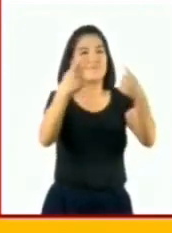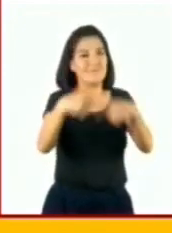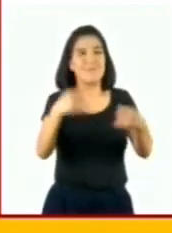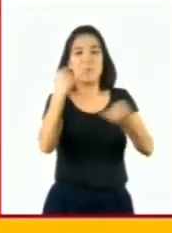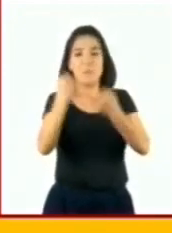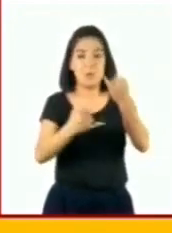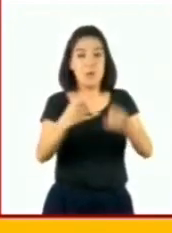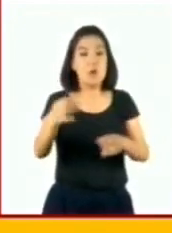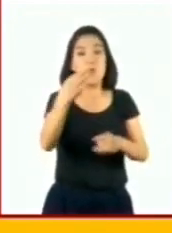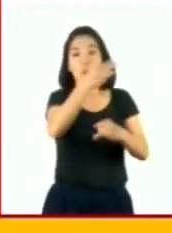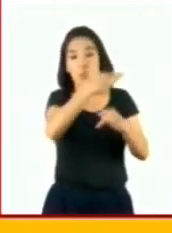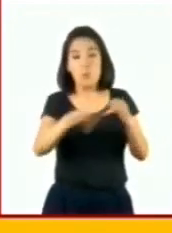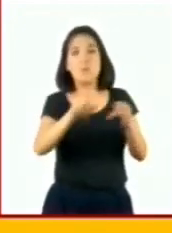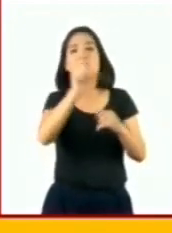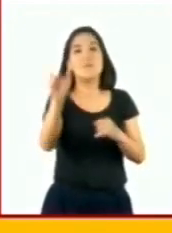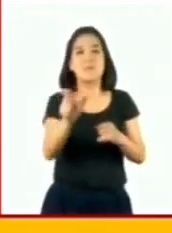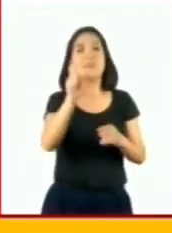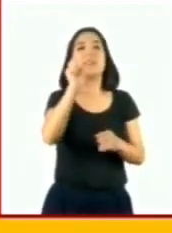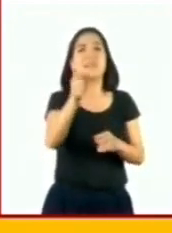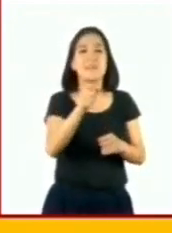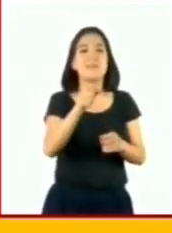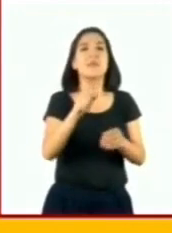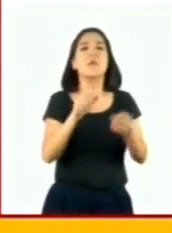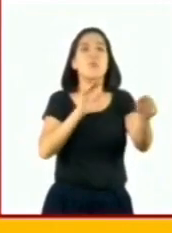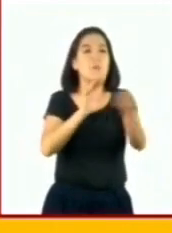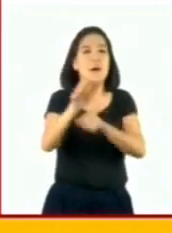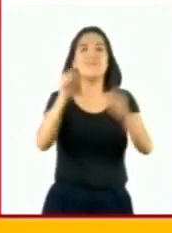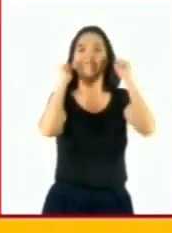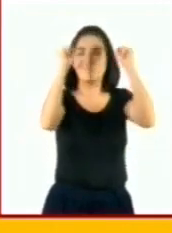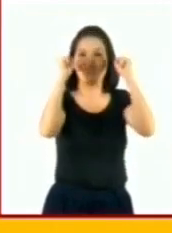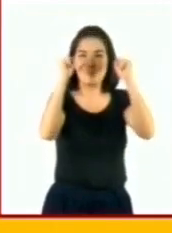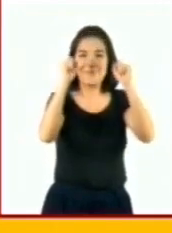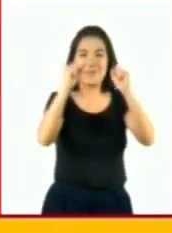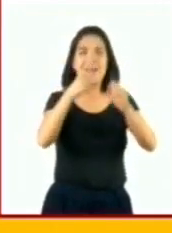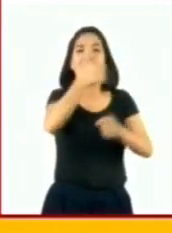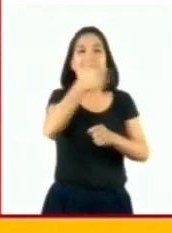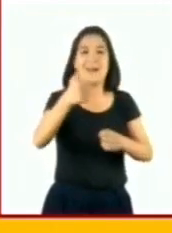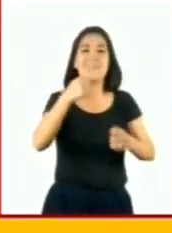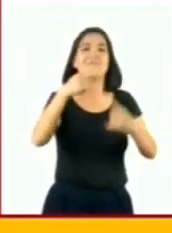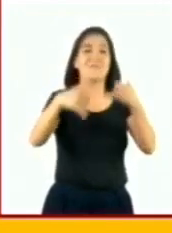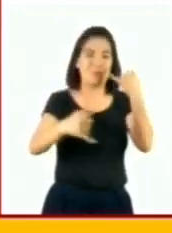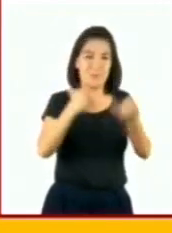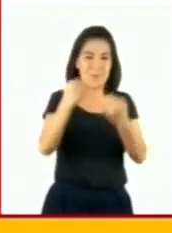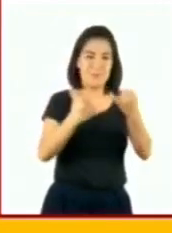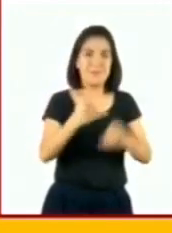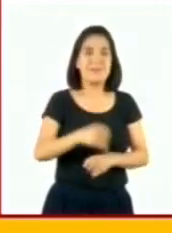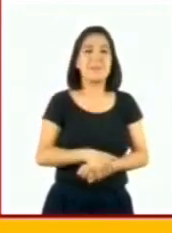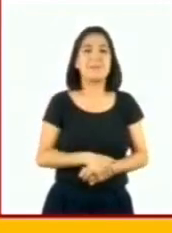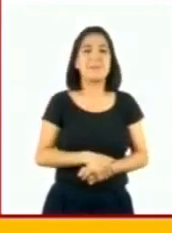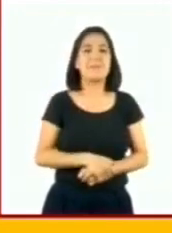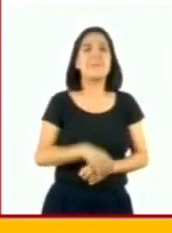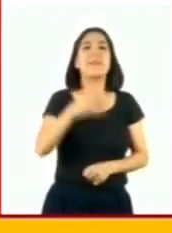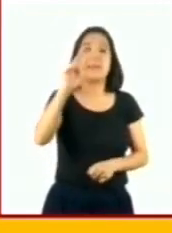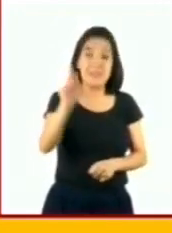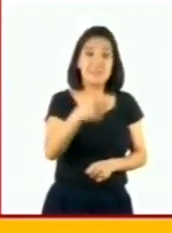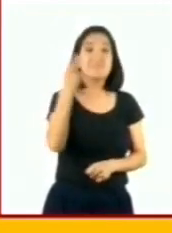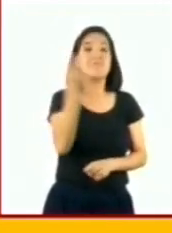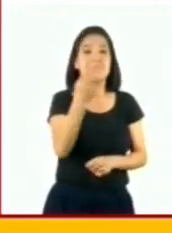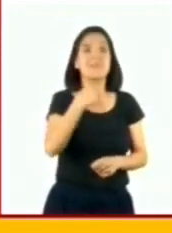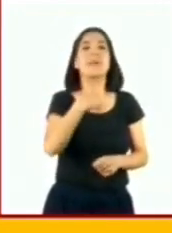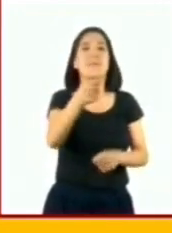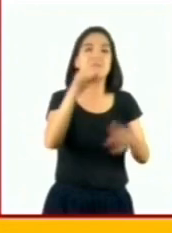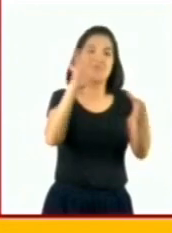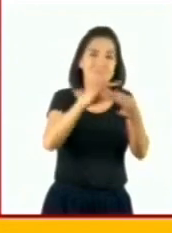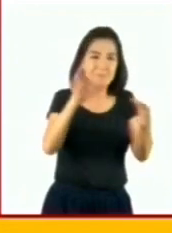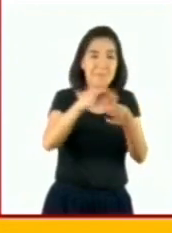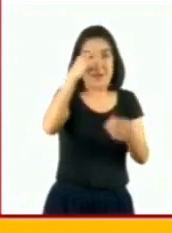Y en la última columna, debemos ubicar al ganador de cada jugada. Es necesario aclarar que en